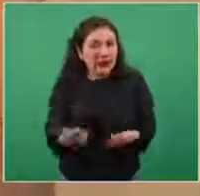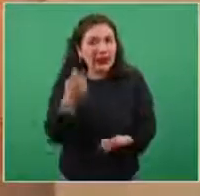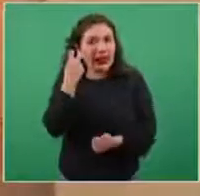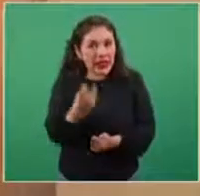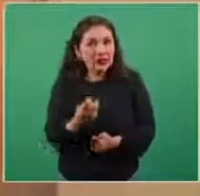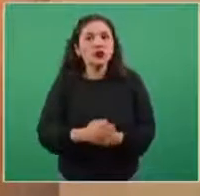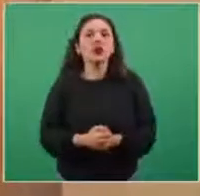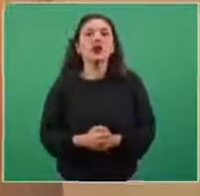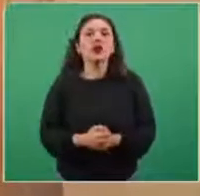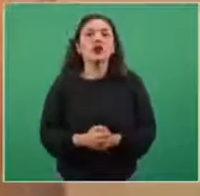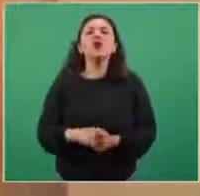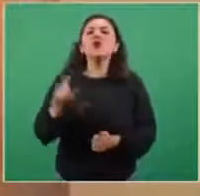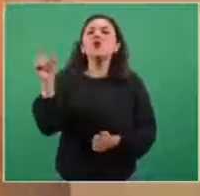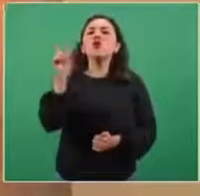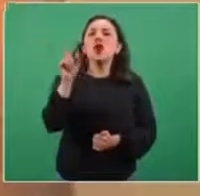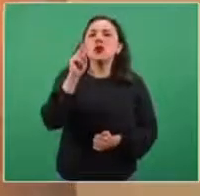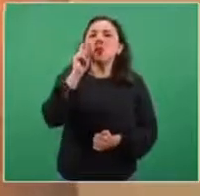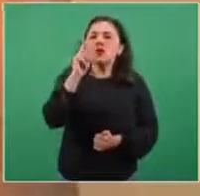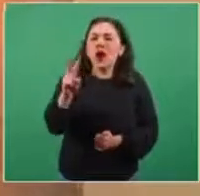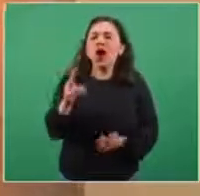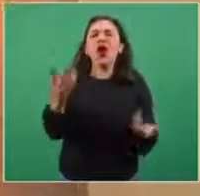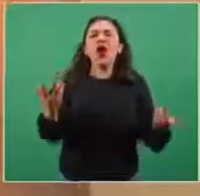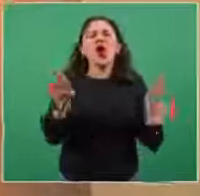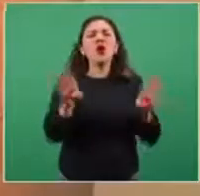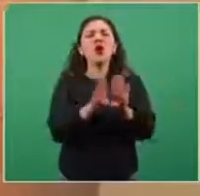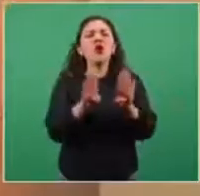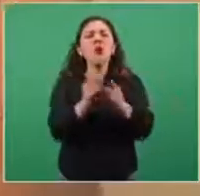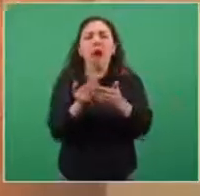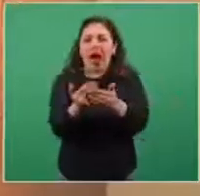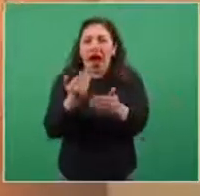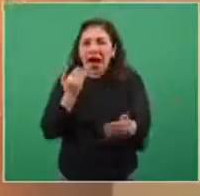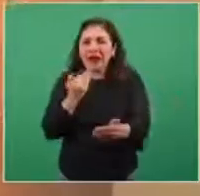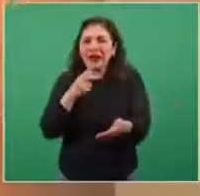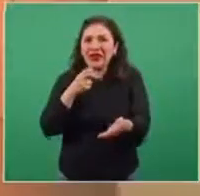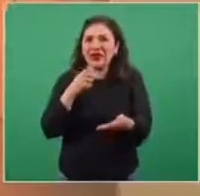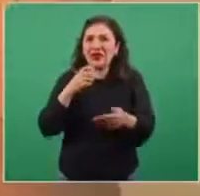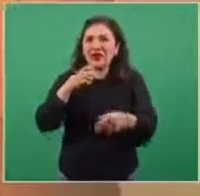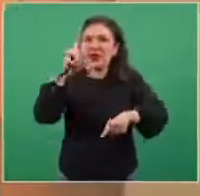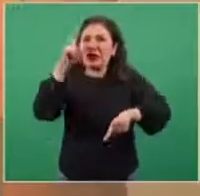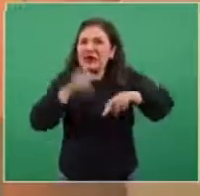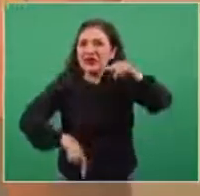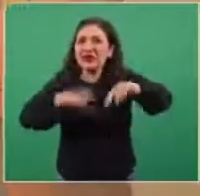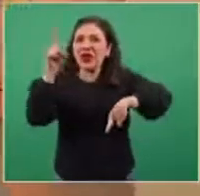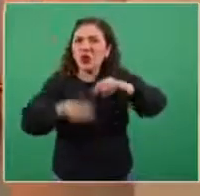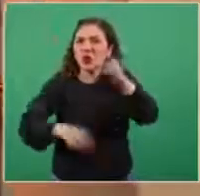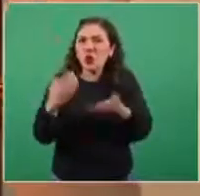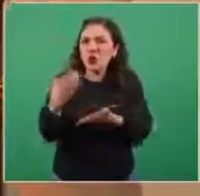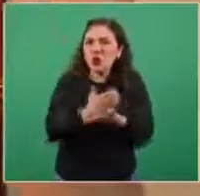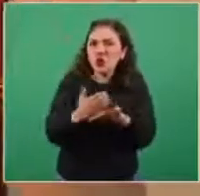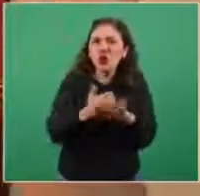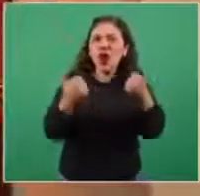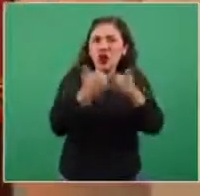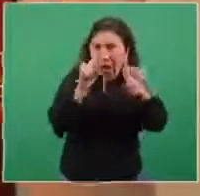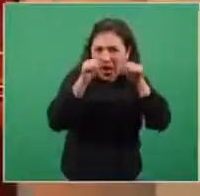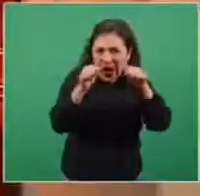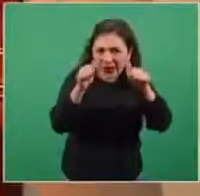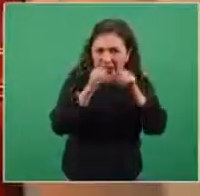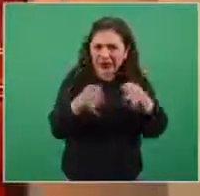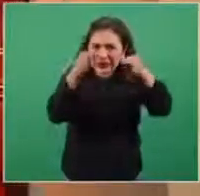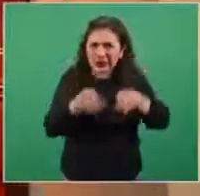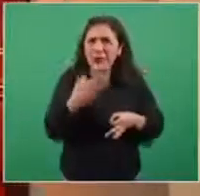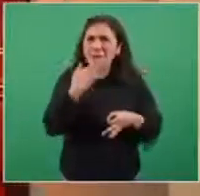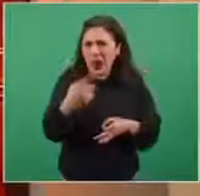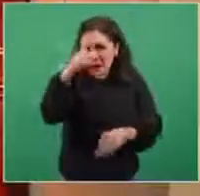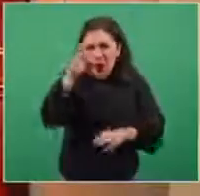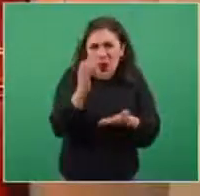Cuando se trata de una forma oportuna y mediante un seguimiento adecuado, la